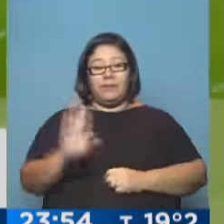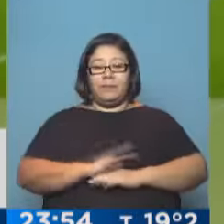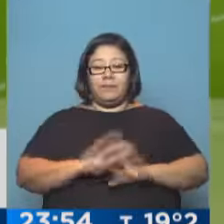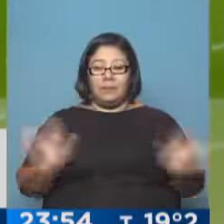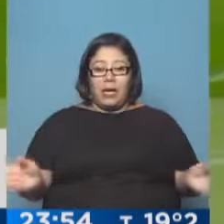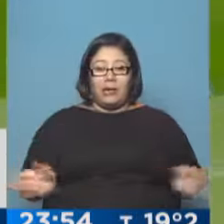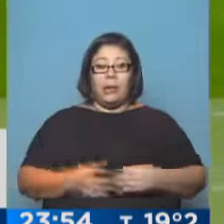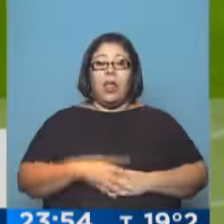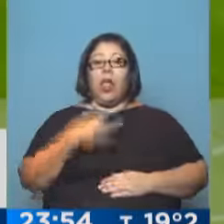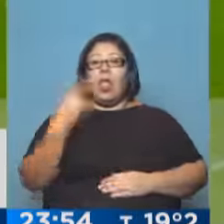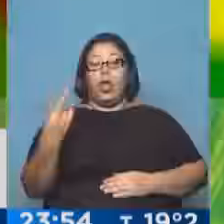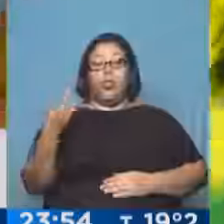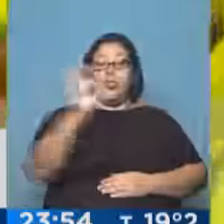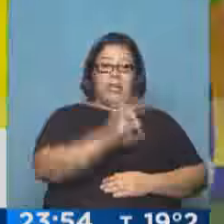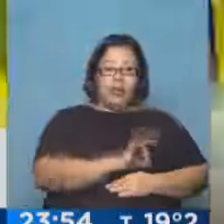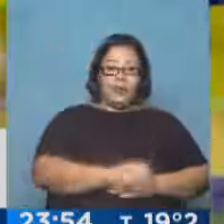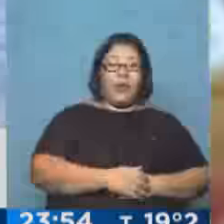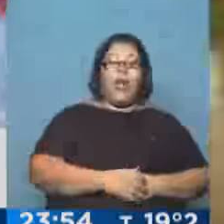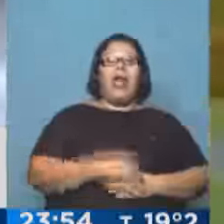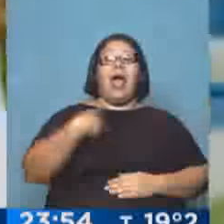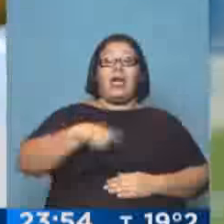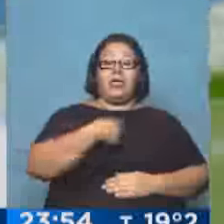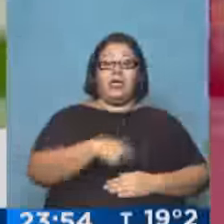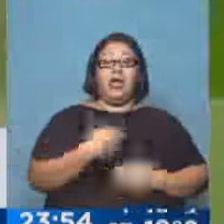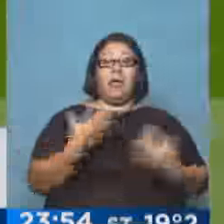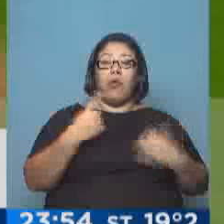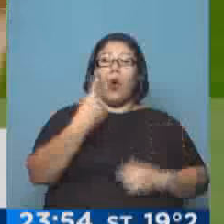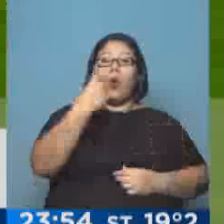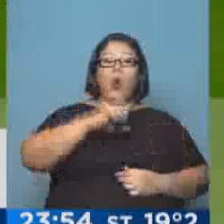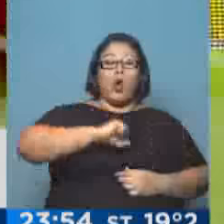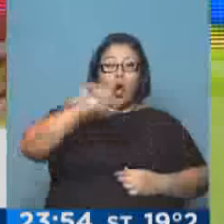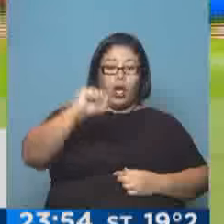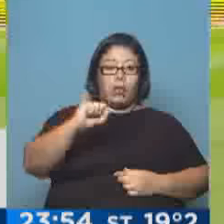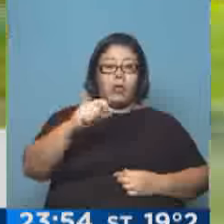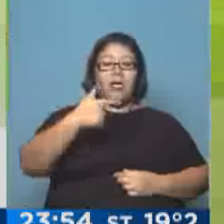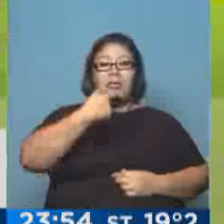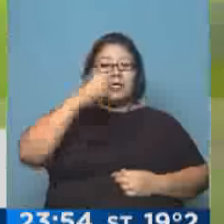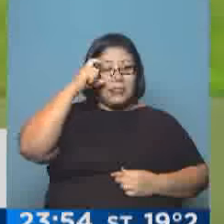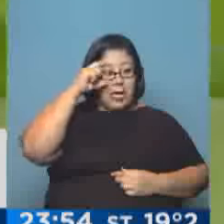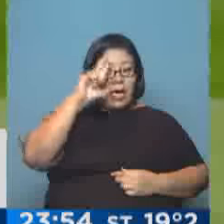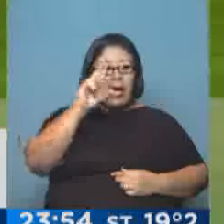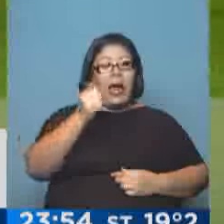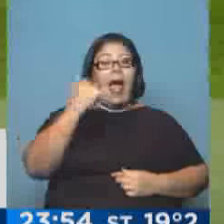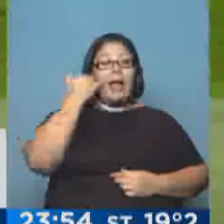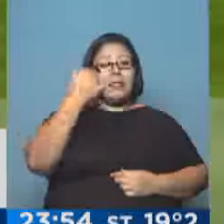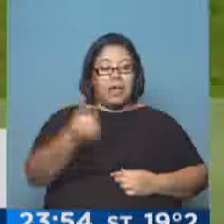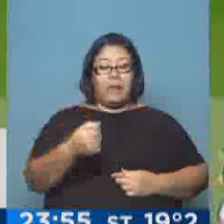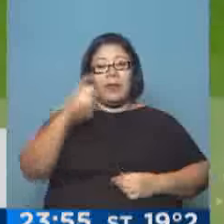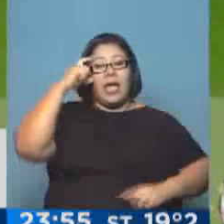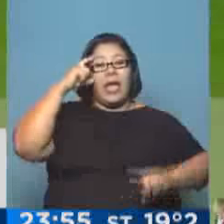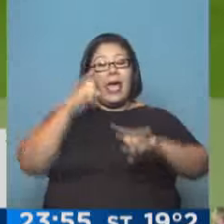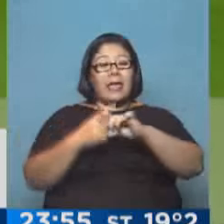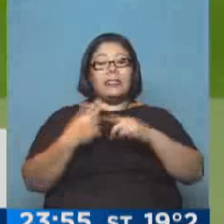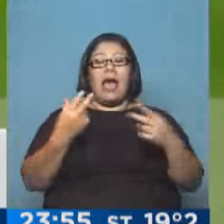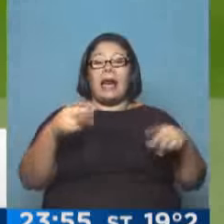2-0. Lograba Argentino Juniors descontar, después de este gol, de Emilio Zelaya, del ex Arsenal, que se encontraba